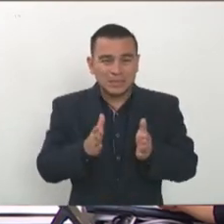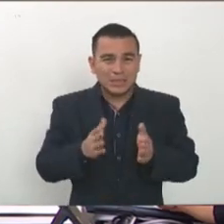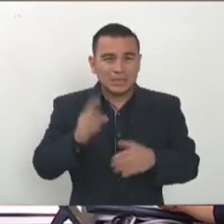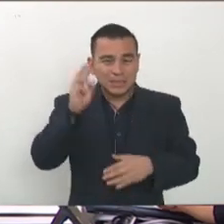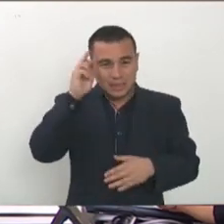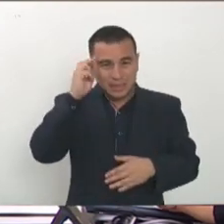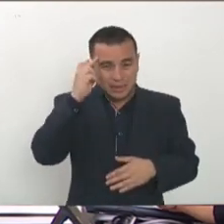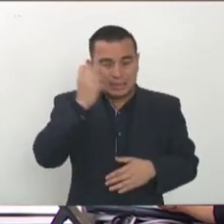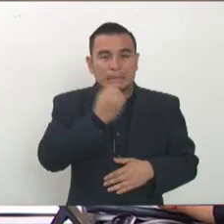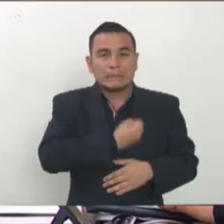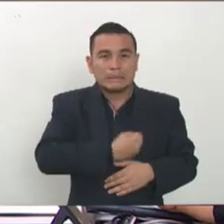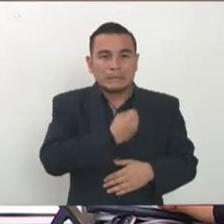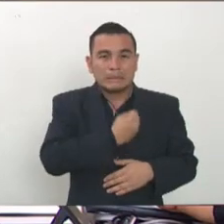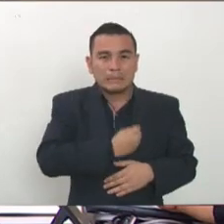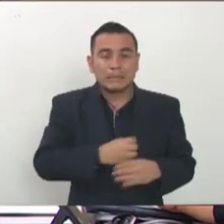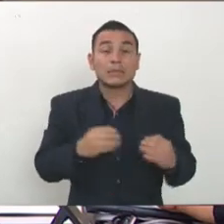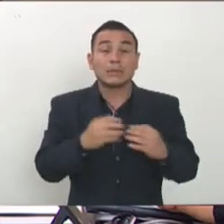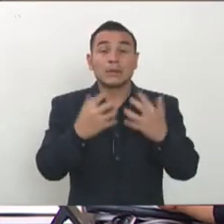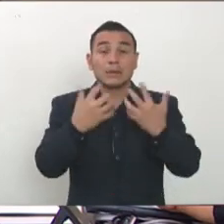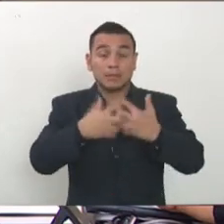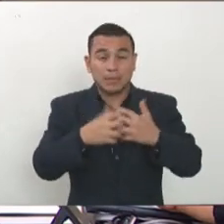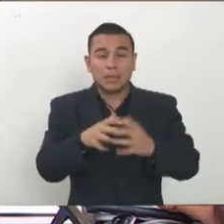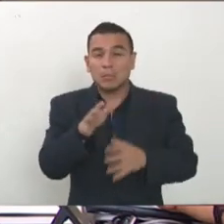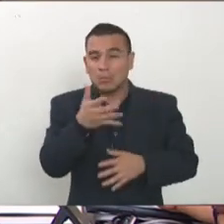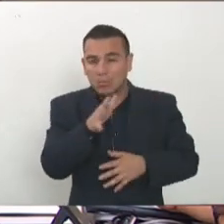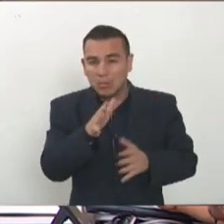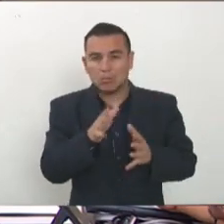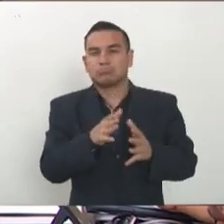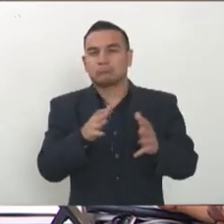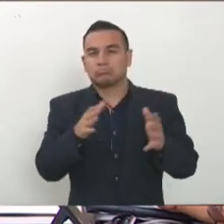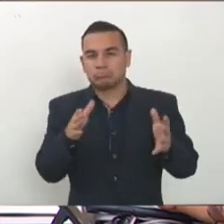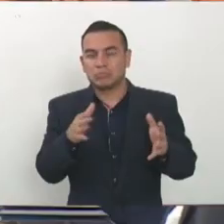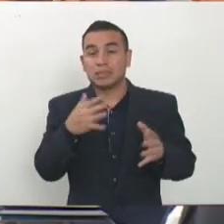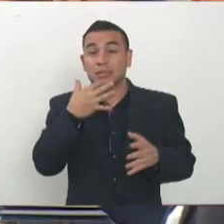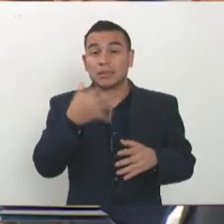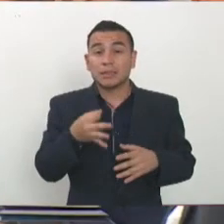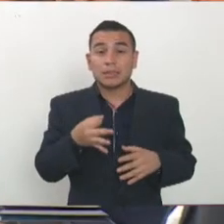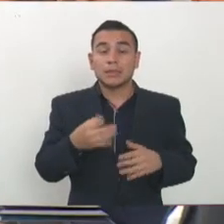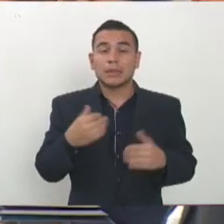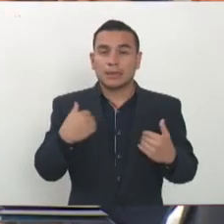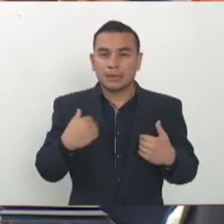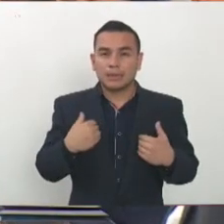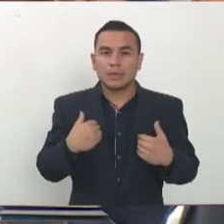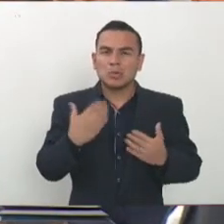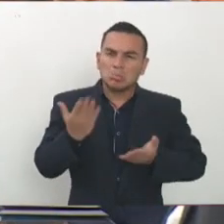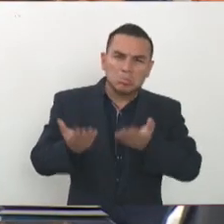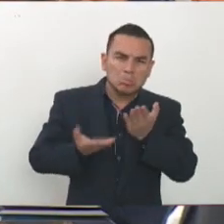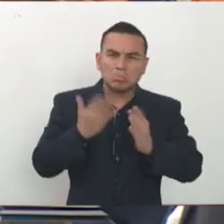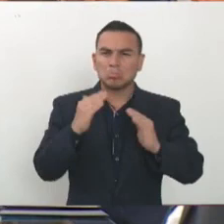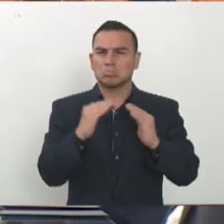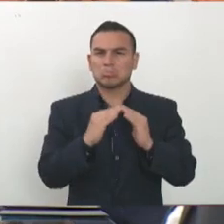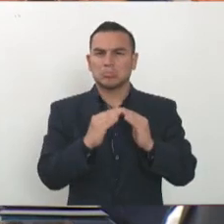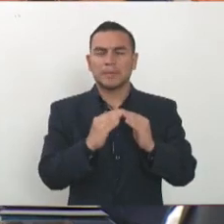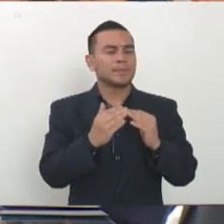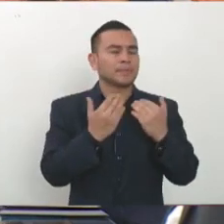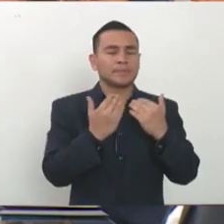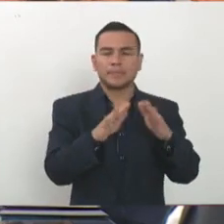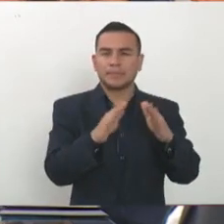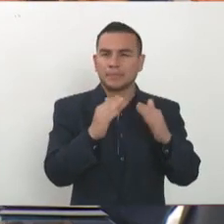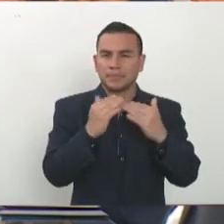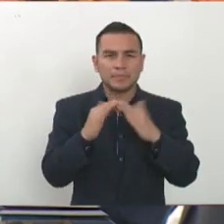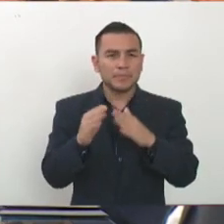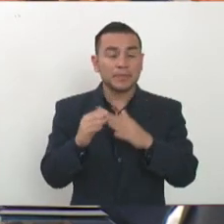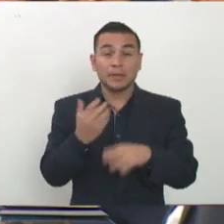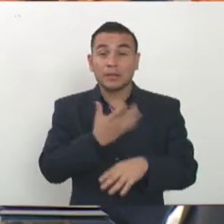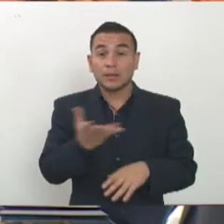sido golpeados con esto incluso los medianos empresarios que tienen su tienda en un centro comercial o alguien y ha sido golpeado por